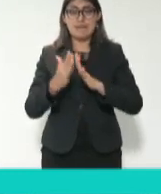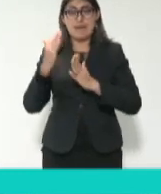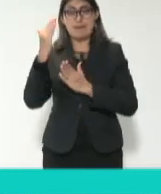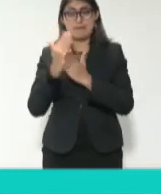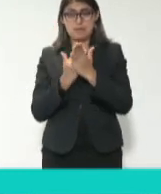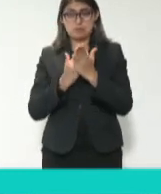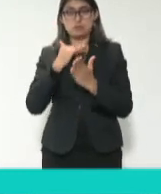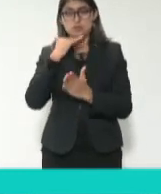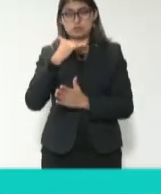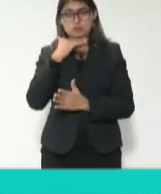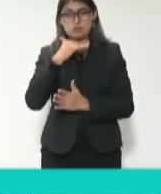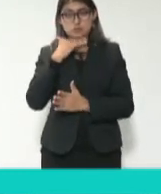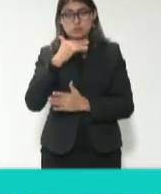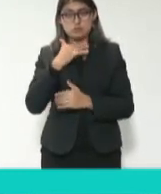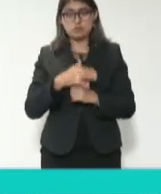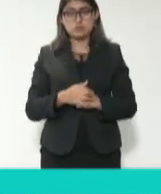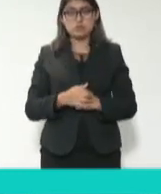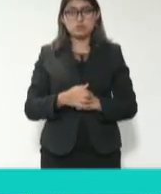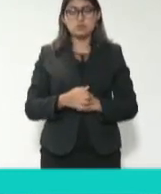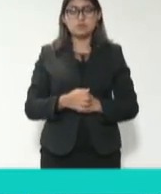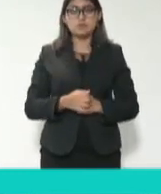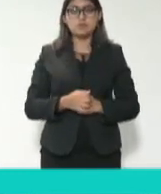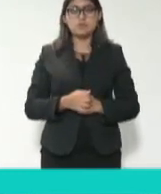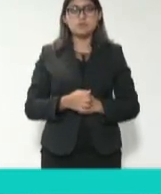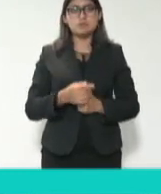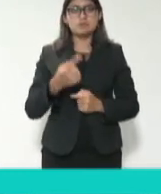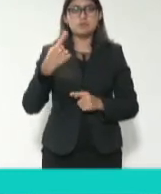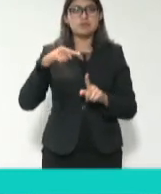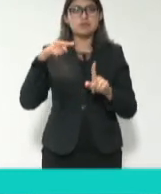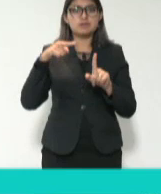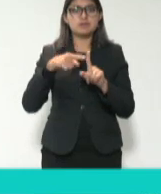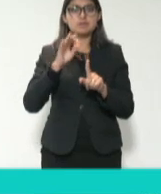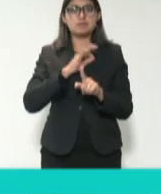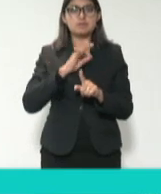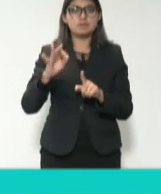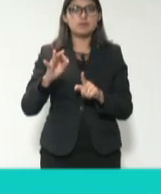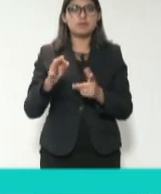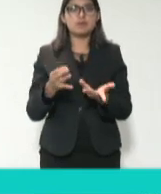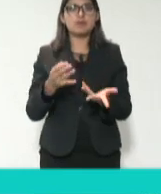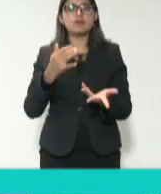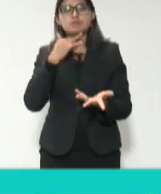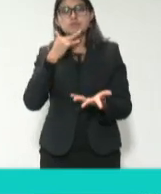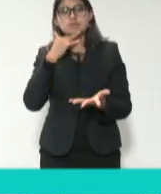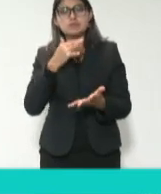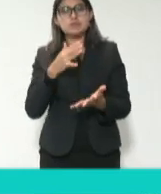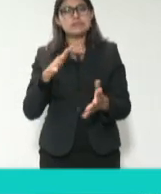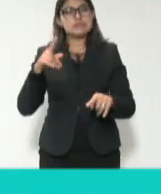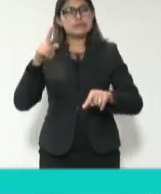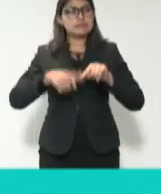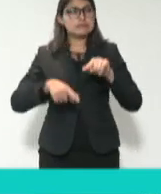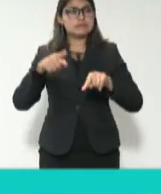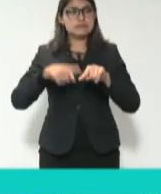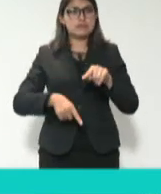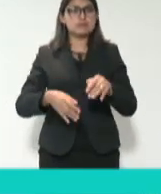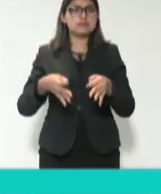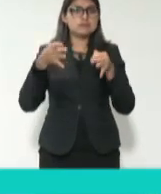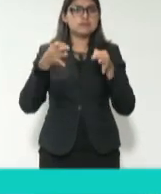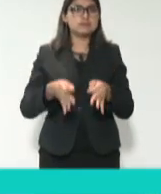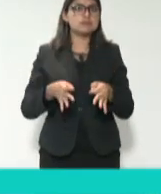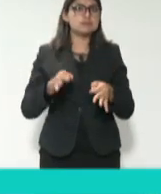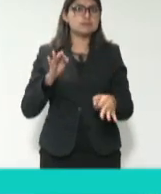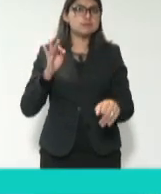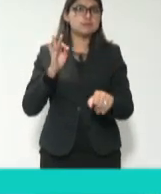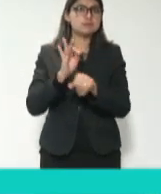adicionales para que el combate a la corrupción sea más efectivo. En ese sentido, se mencionó